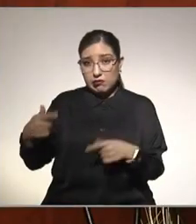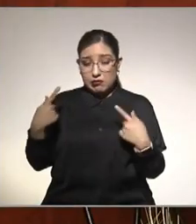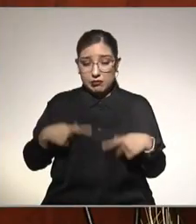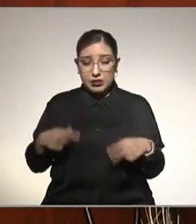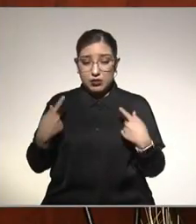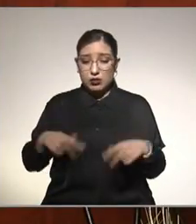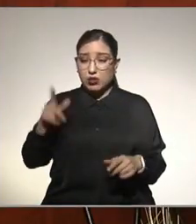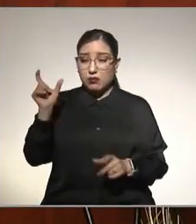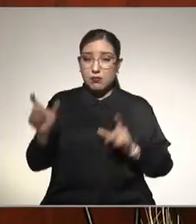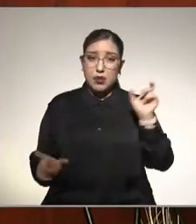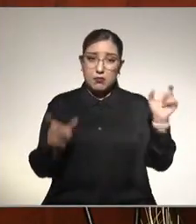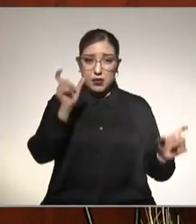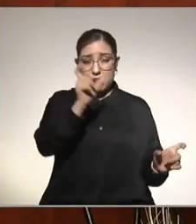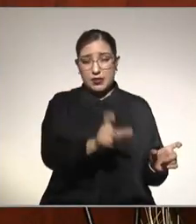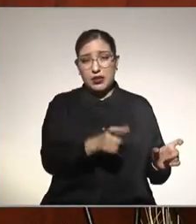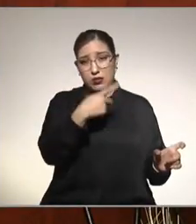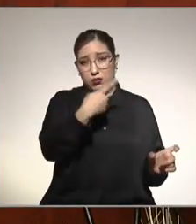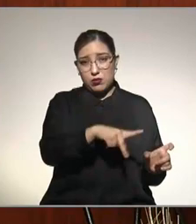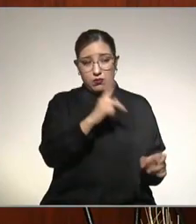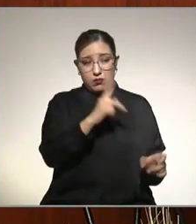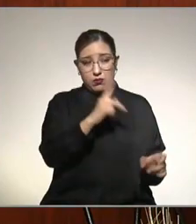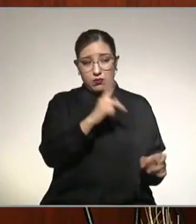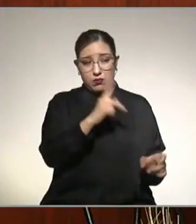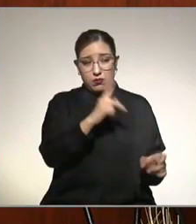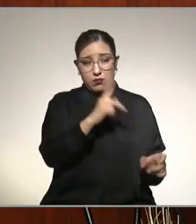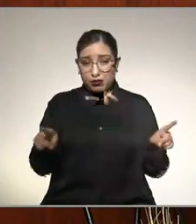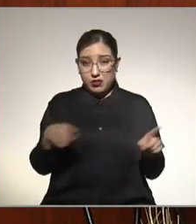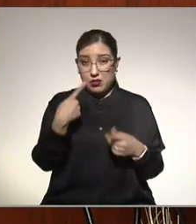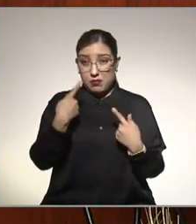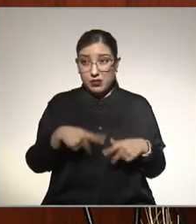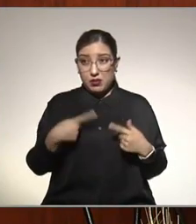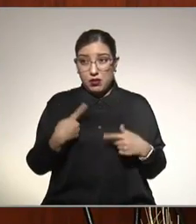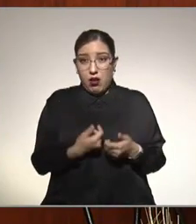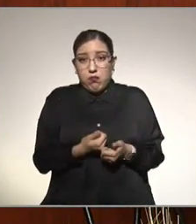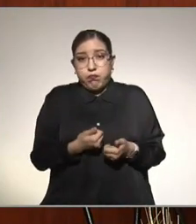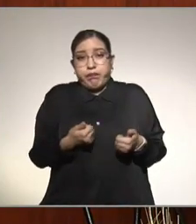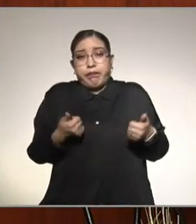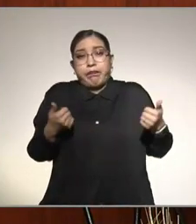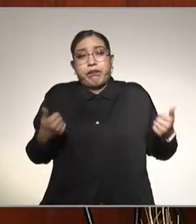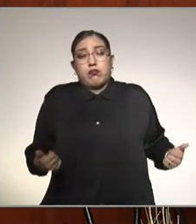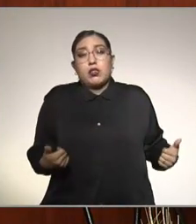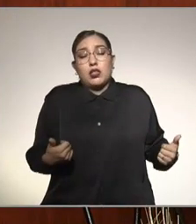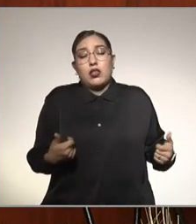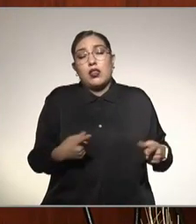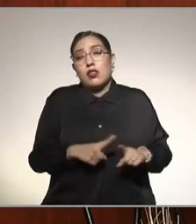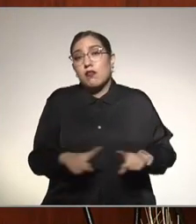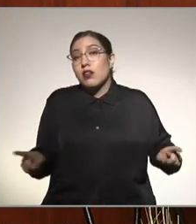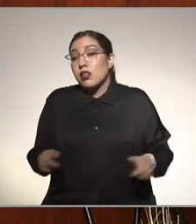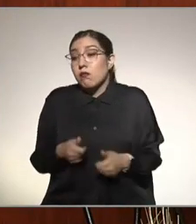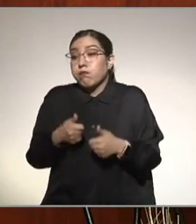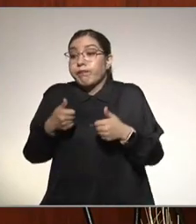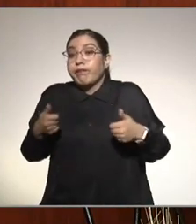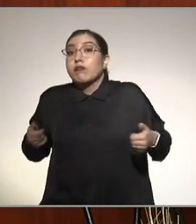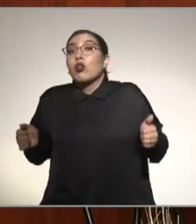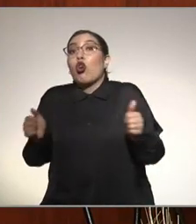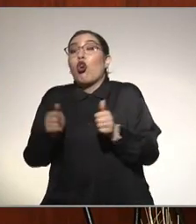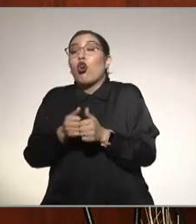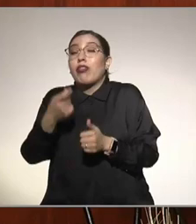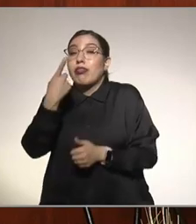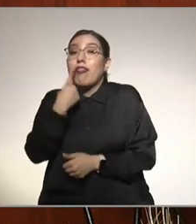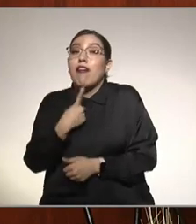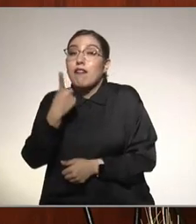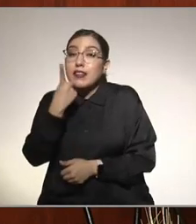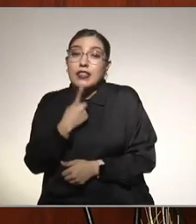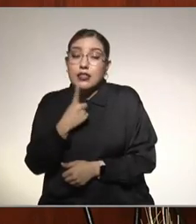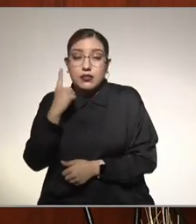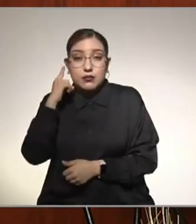diferente porque no es lo mismo un obeso con diabetes que un obeso sin diabetes pero al final el primer paso y que